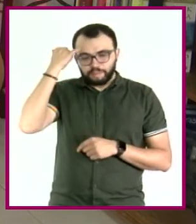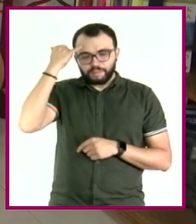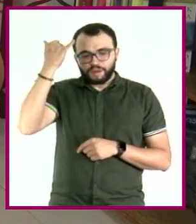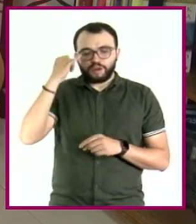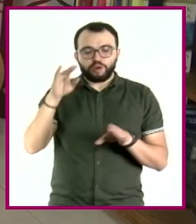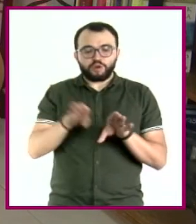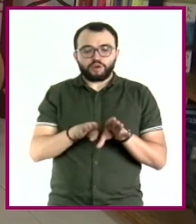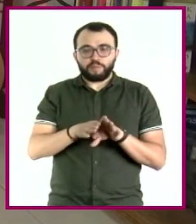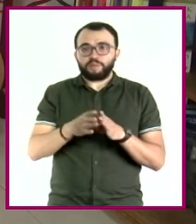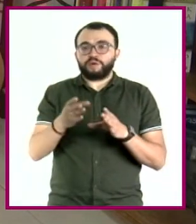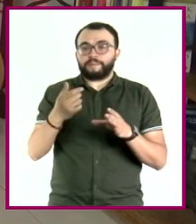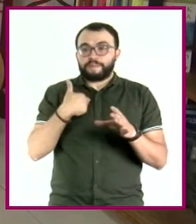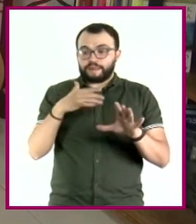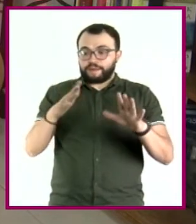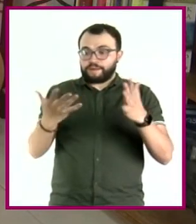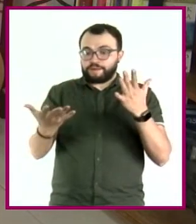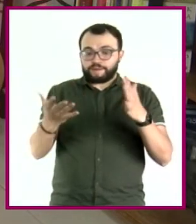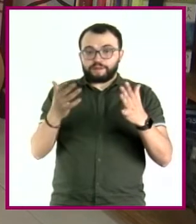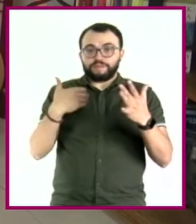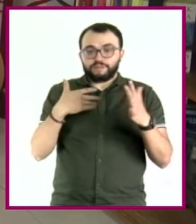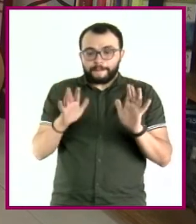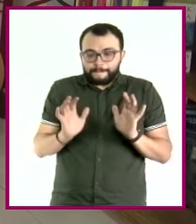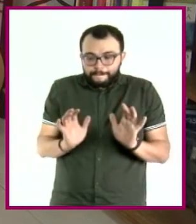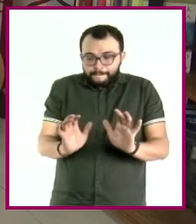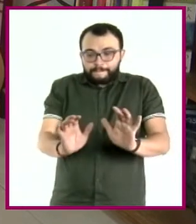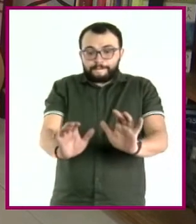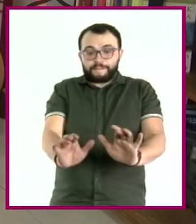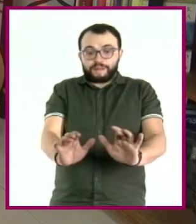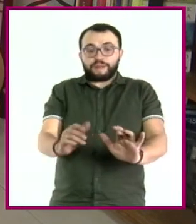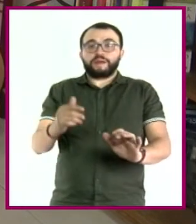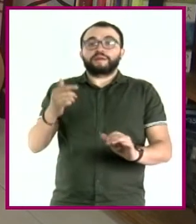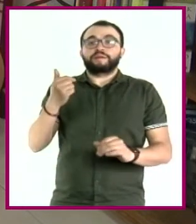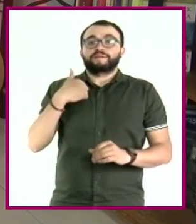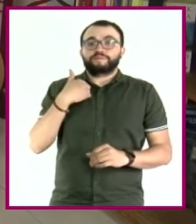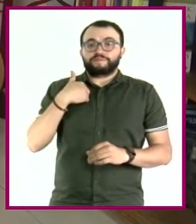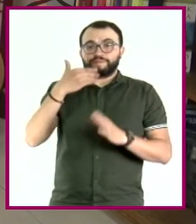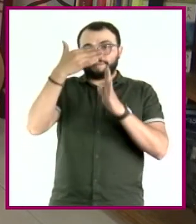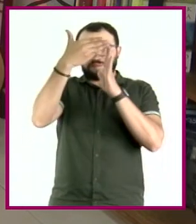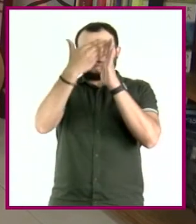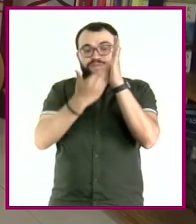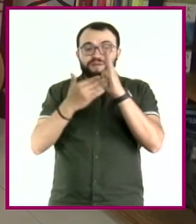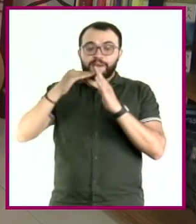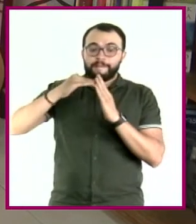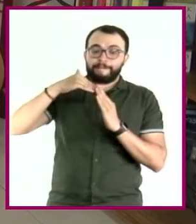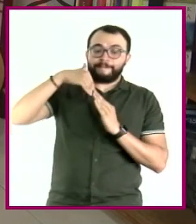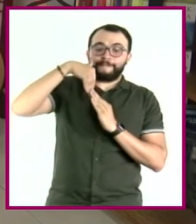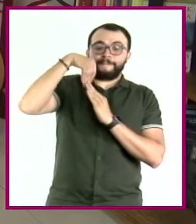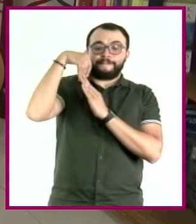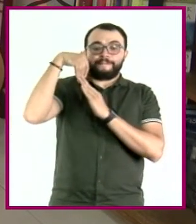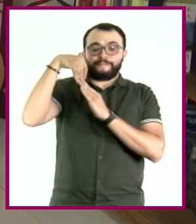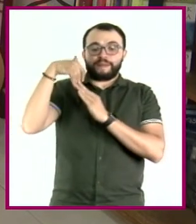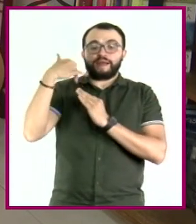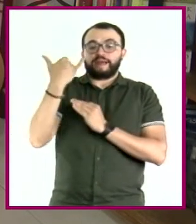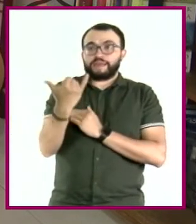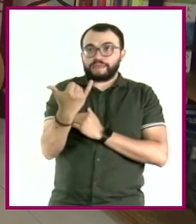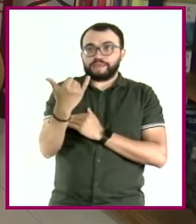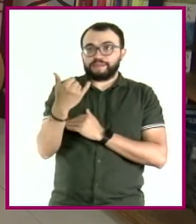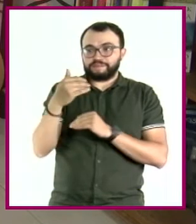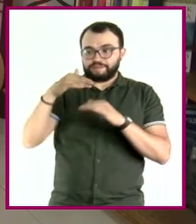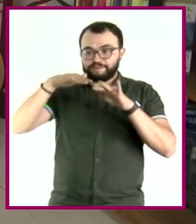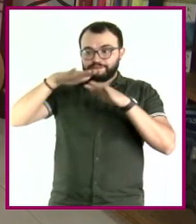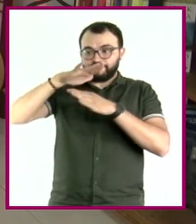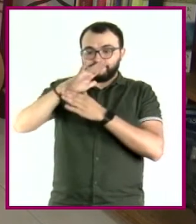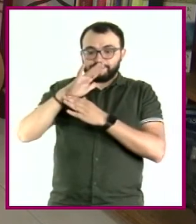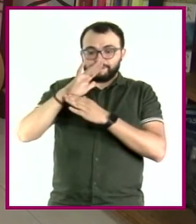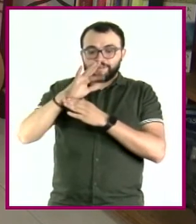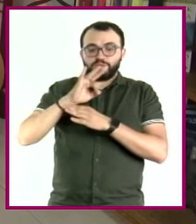las manos y llevo el coxis más al cielo. Y los talones tal vez lleguen al piso. Tal vez